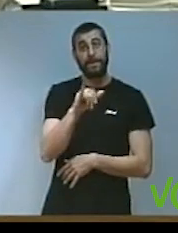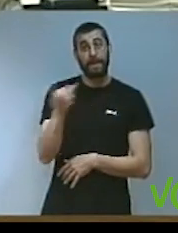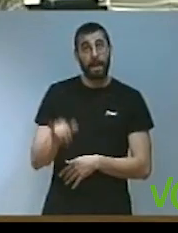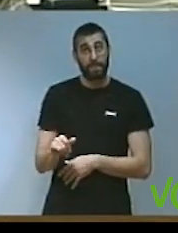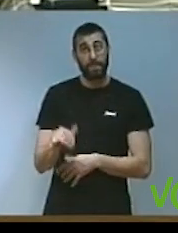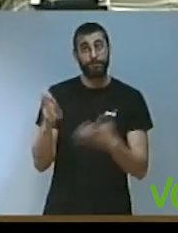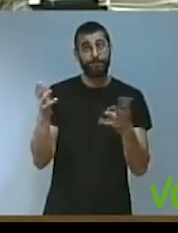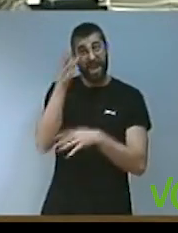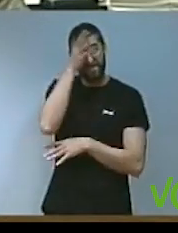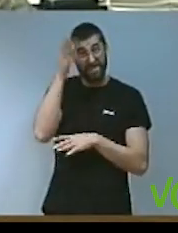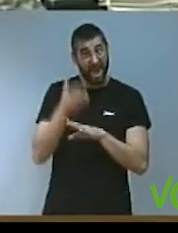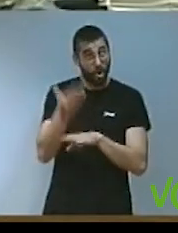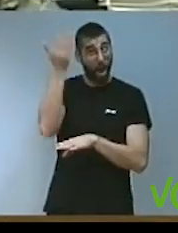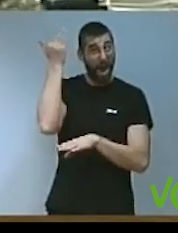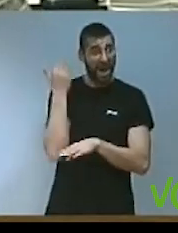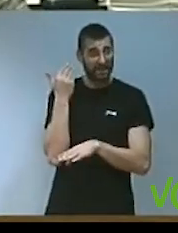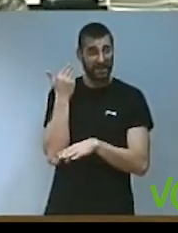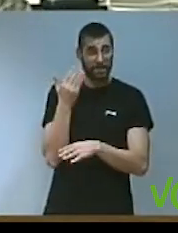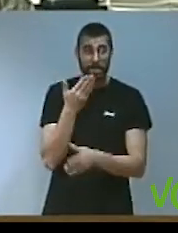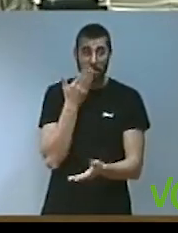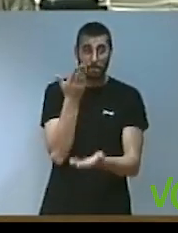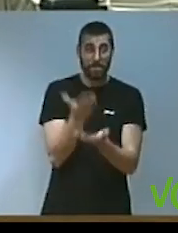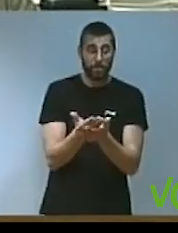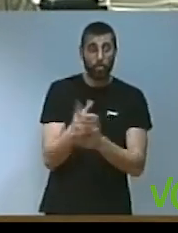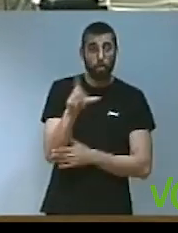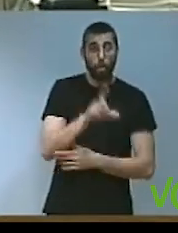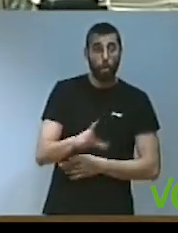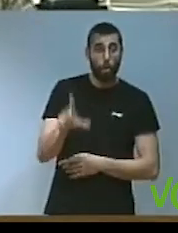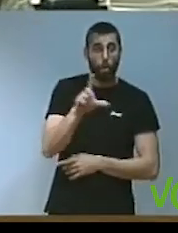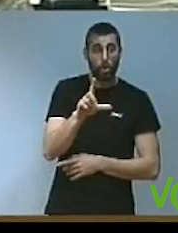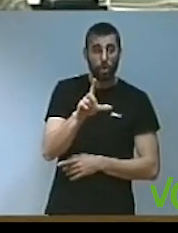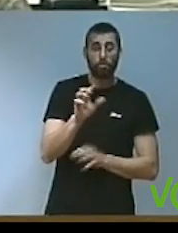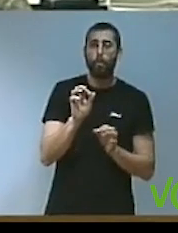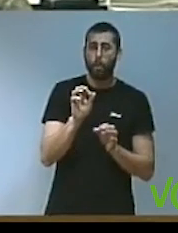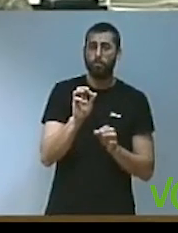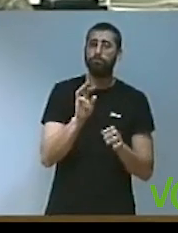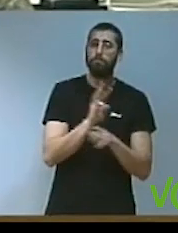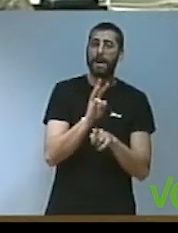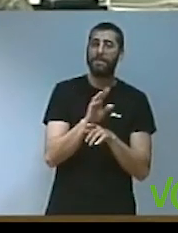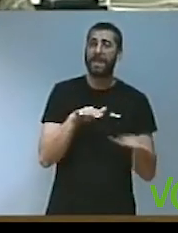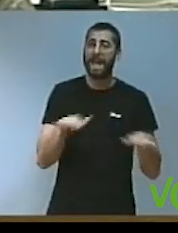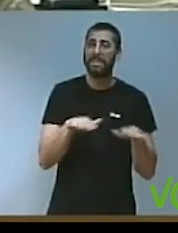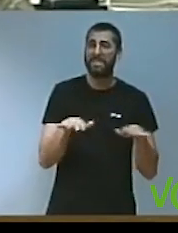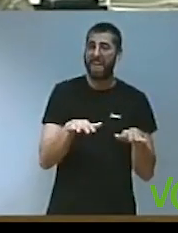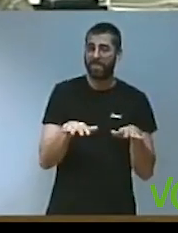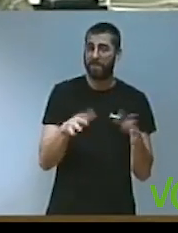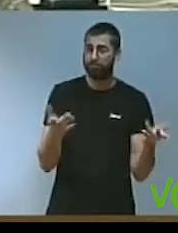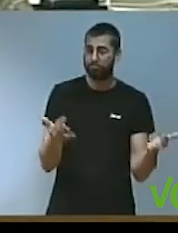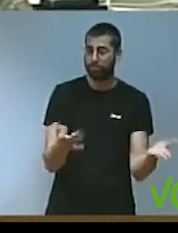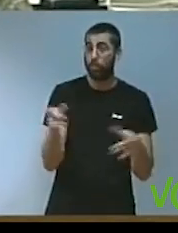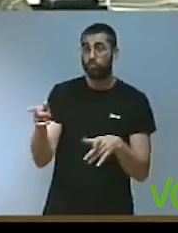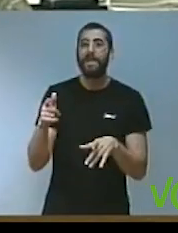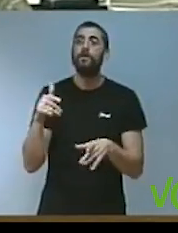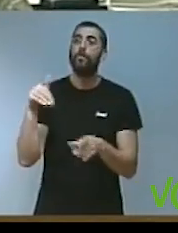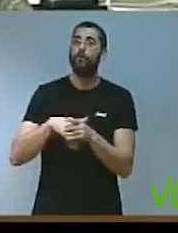Antes del verano se pidió habilitar el mes de julio para actividad parlamentaria y ustedes votaron que no,